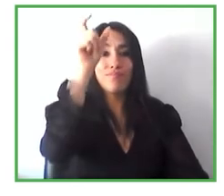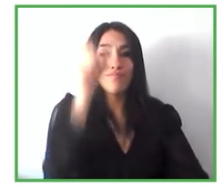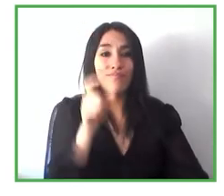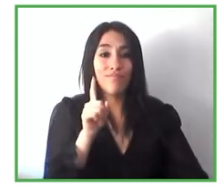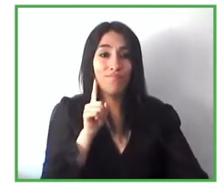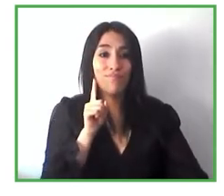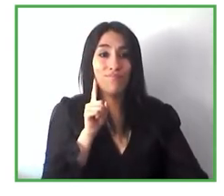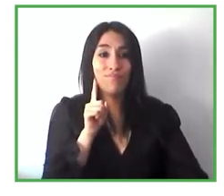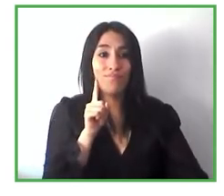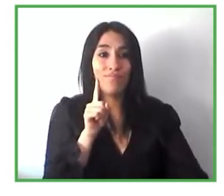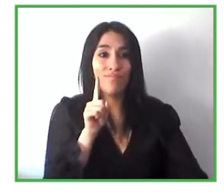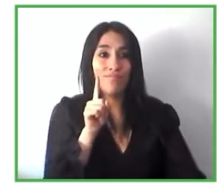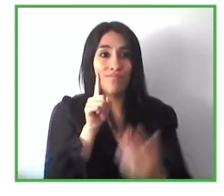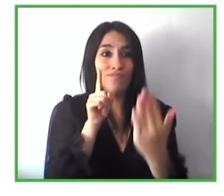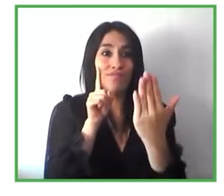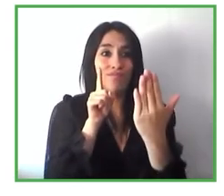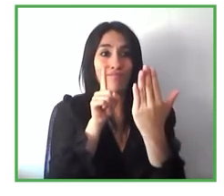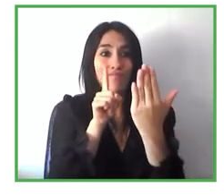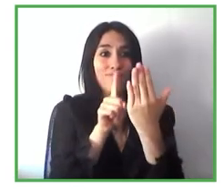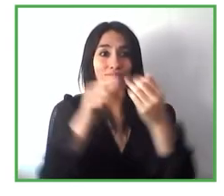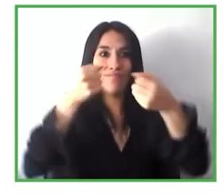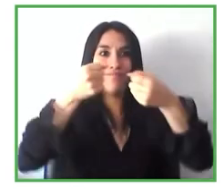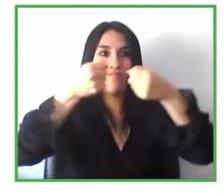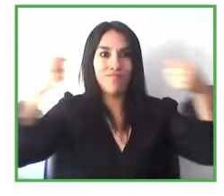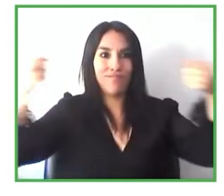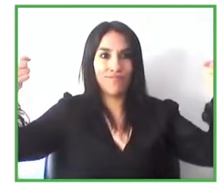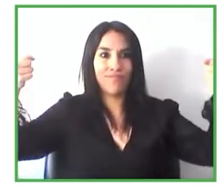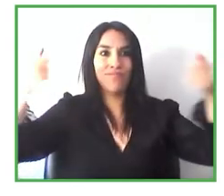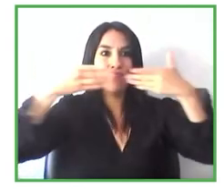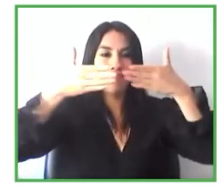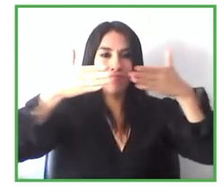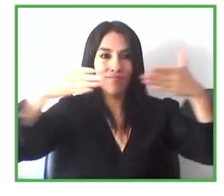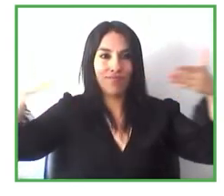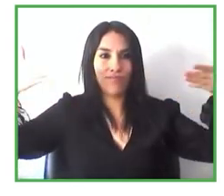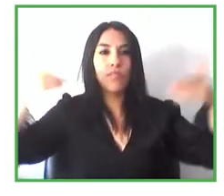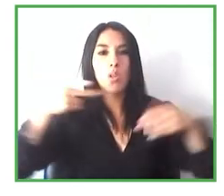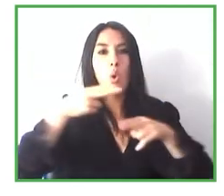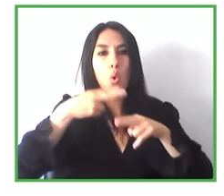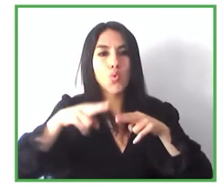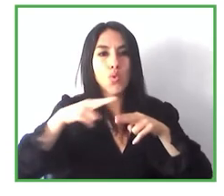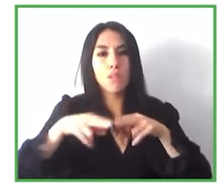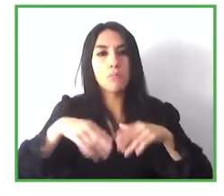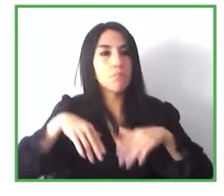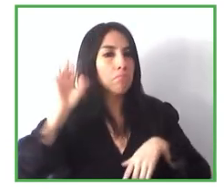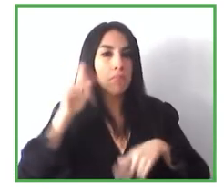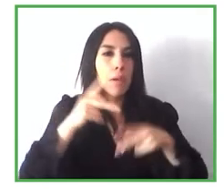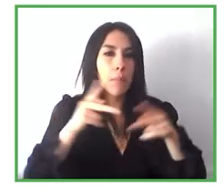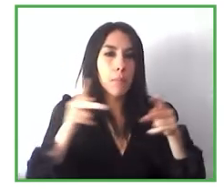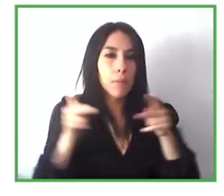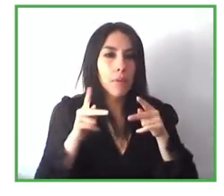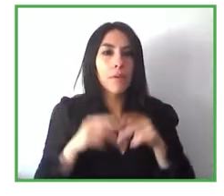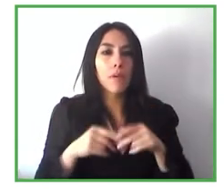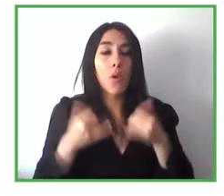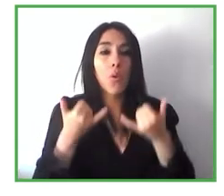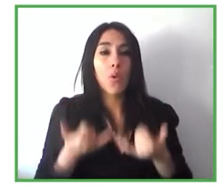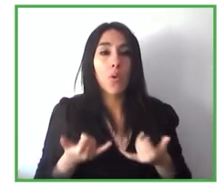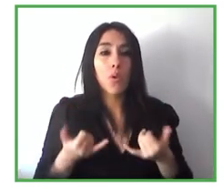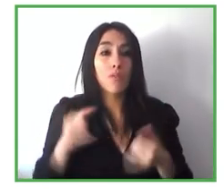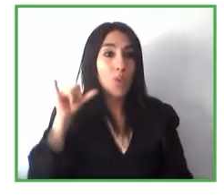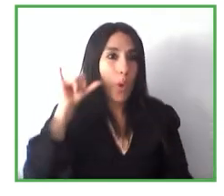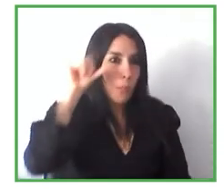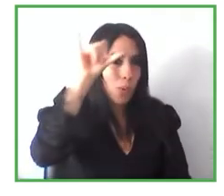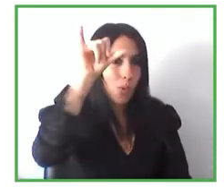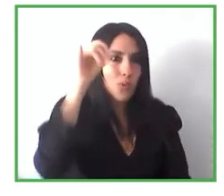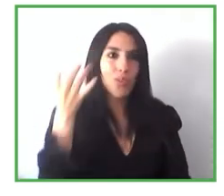que puede estar ubicada en cualquier espacio con lo cual por ejemplo ahora lo están implantando en aeropuertos en aseos en servicios